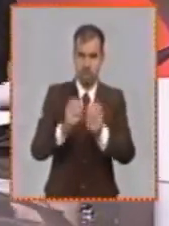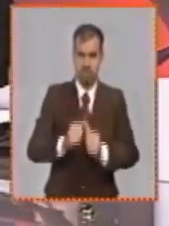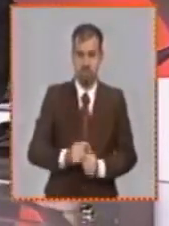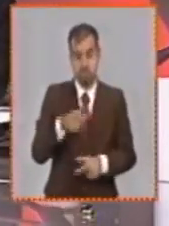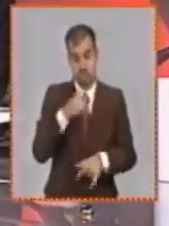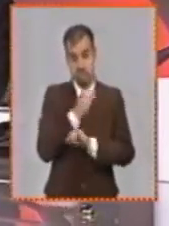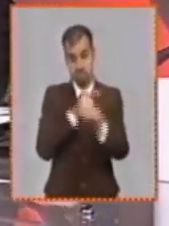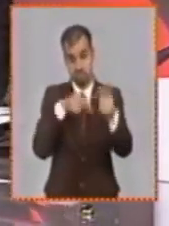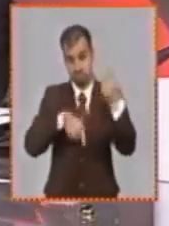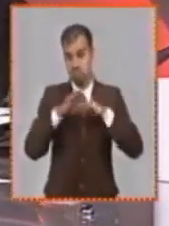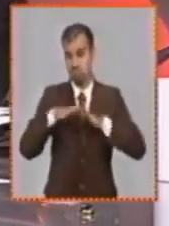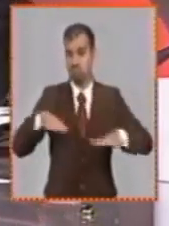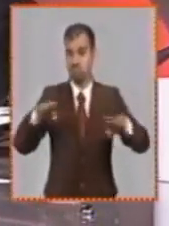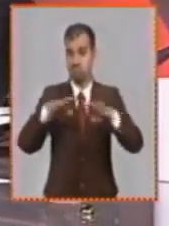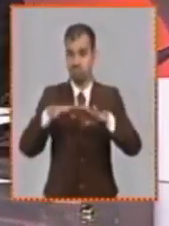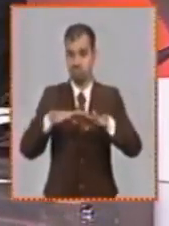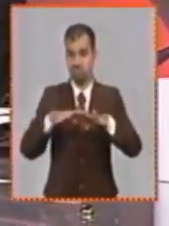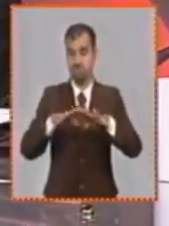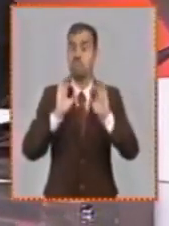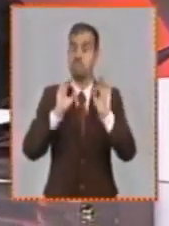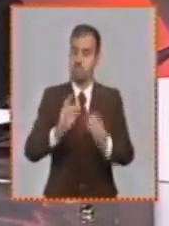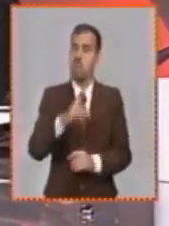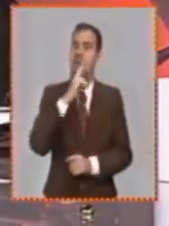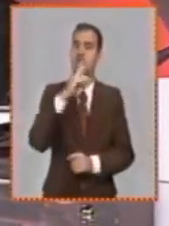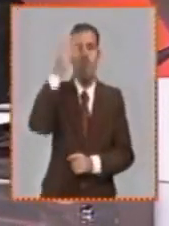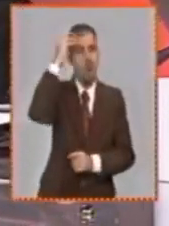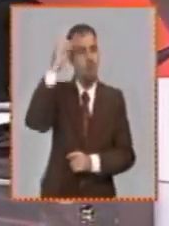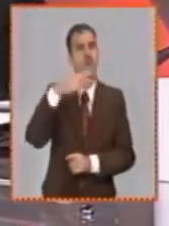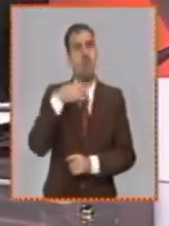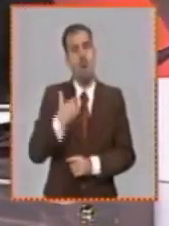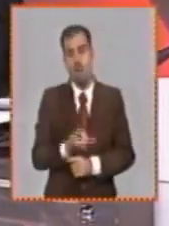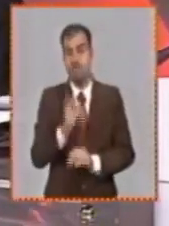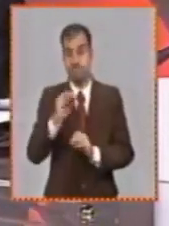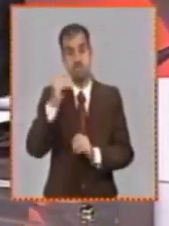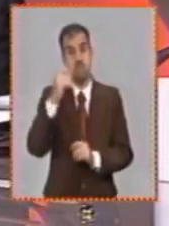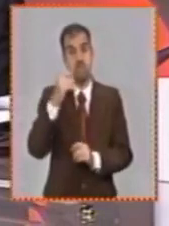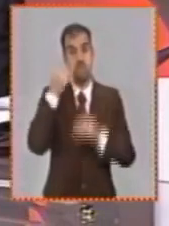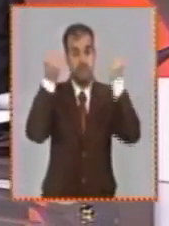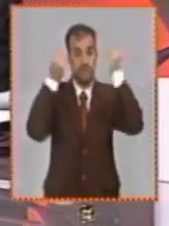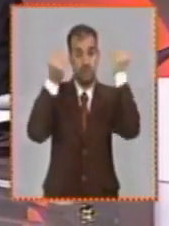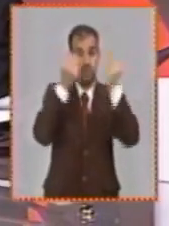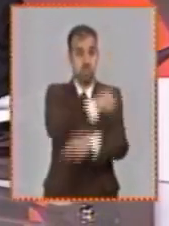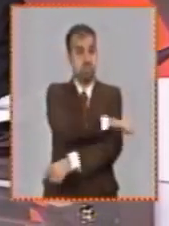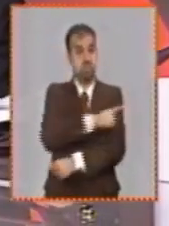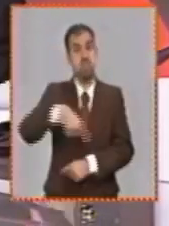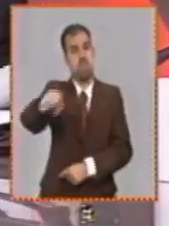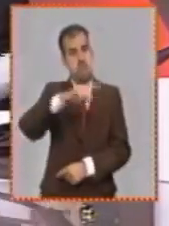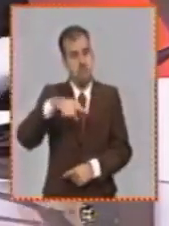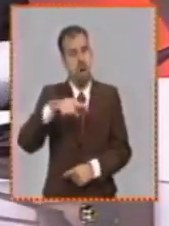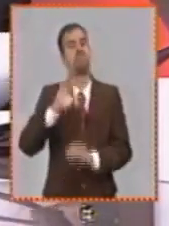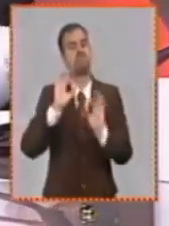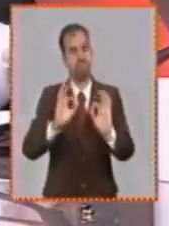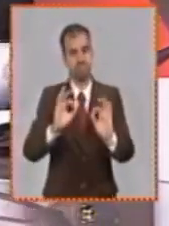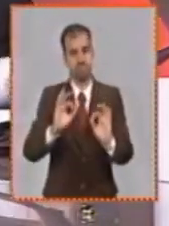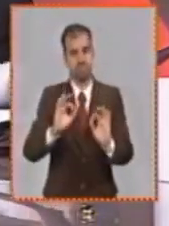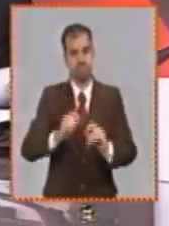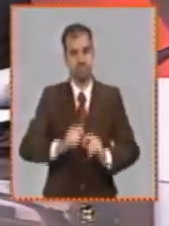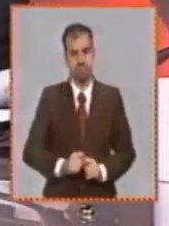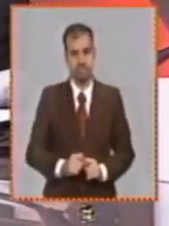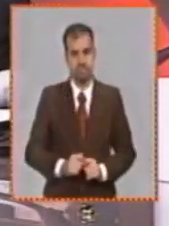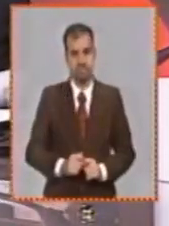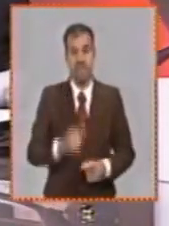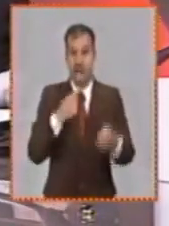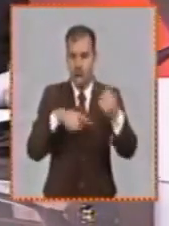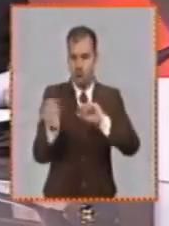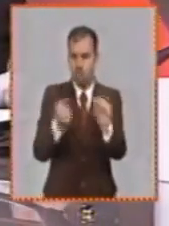que se informan en esta mesa redonda y que son parte de las respuestas del gobierno precisamente a las preocupaciones y a las opiniones de nuestra población nos quedan los minutos